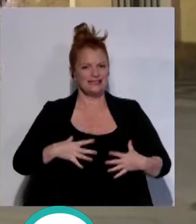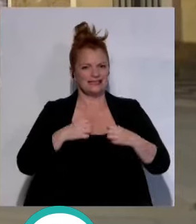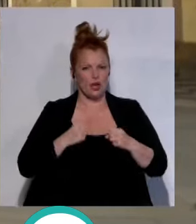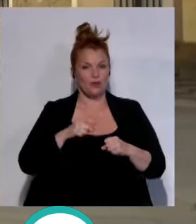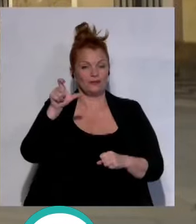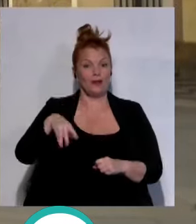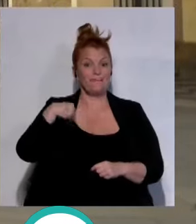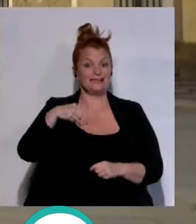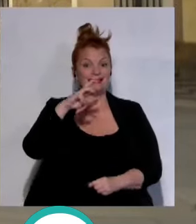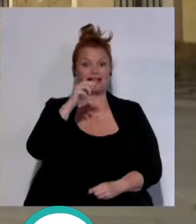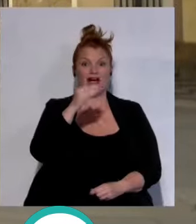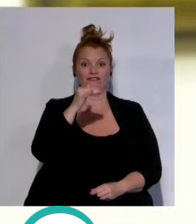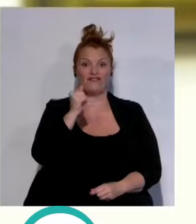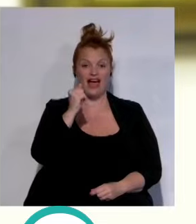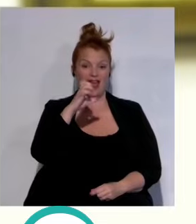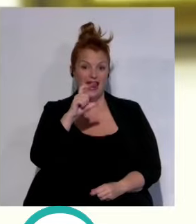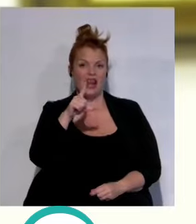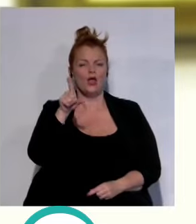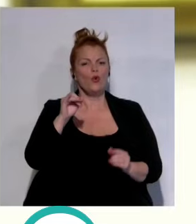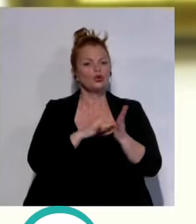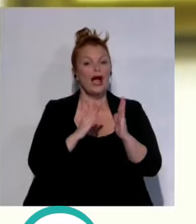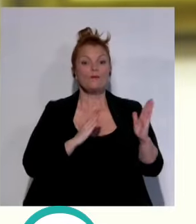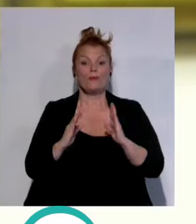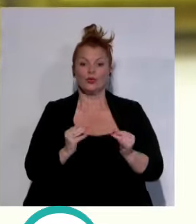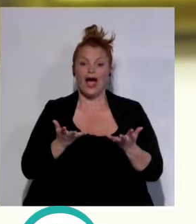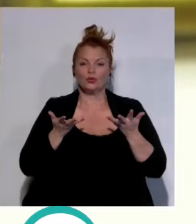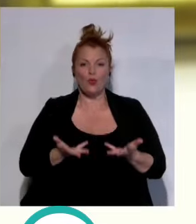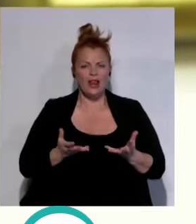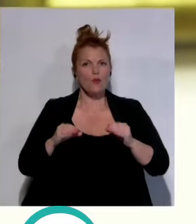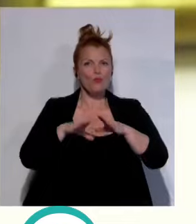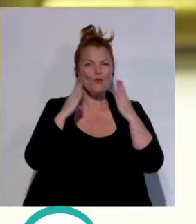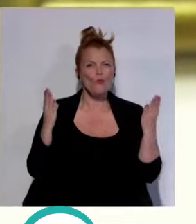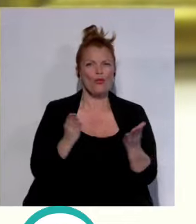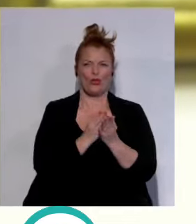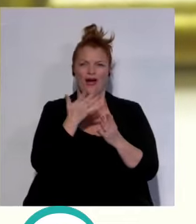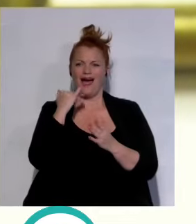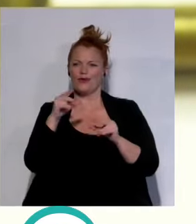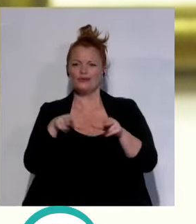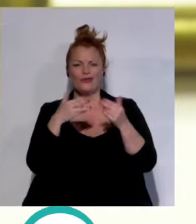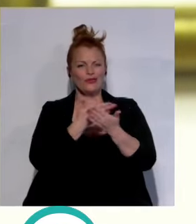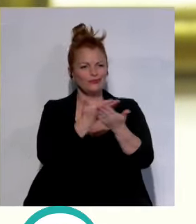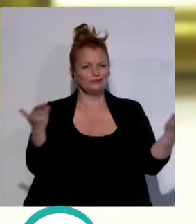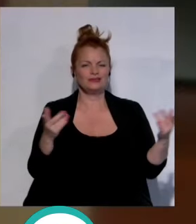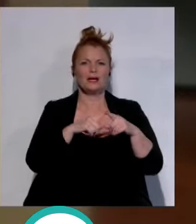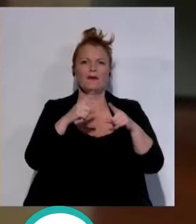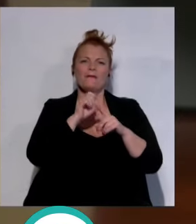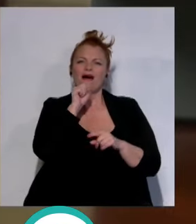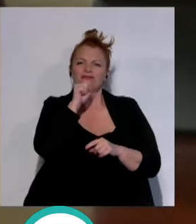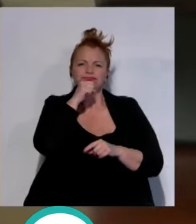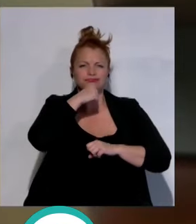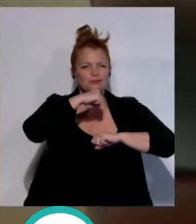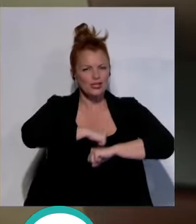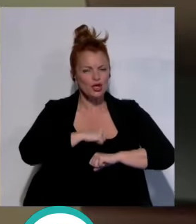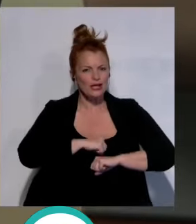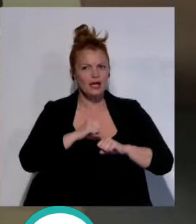su presidente Rafael Campos en un momento como el actual en el que el mundo se enfrenta a una sociedad cada vez más envejecida y